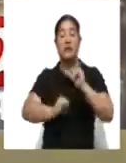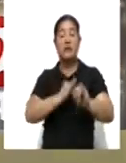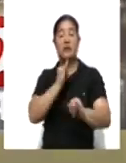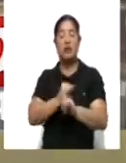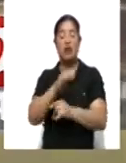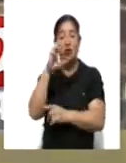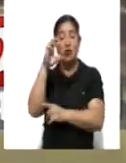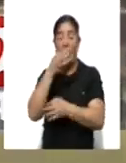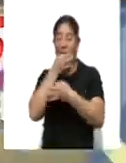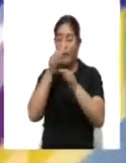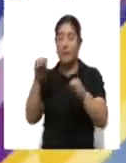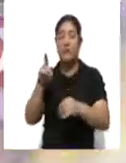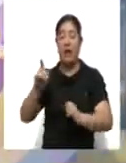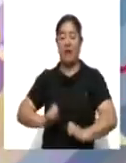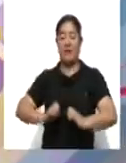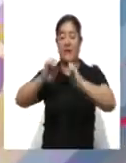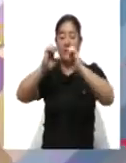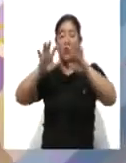derrumbado en Miami.